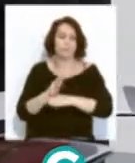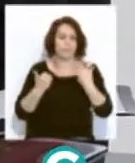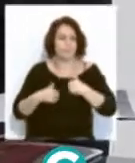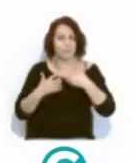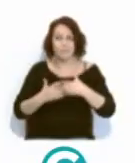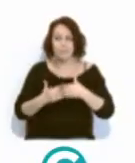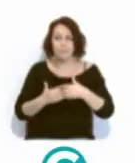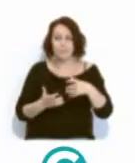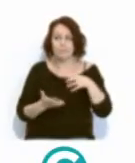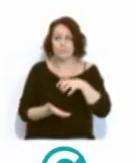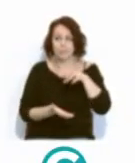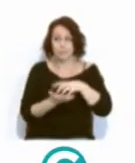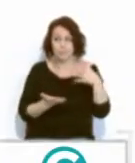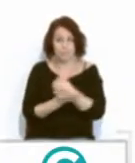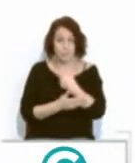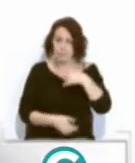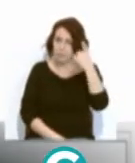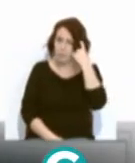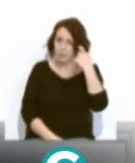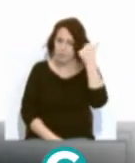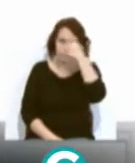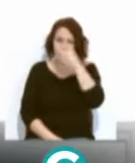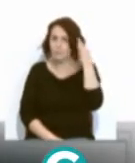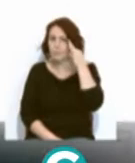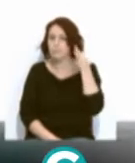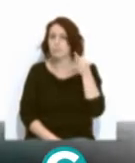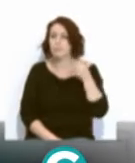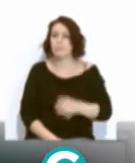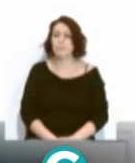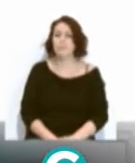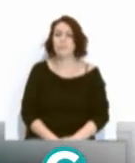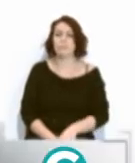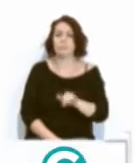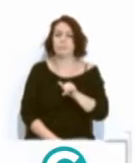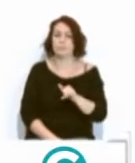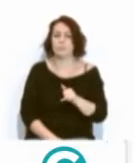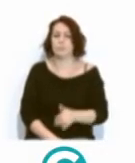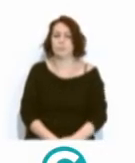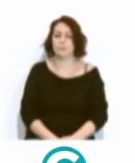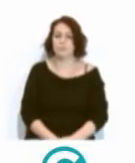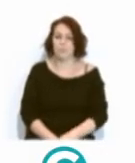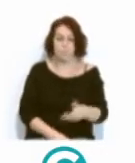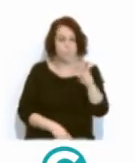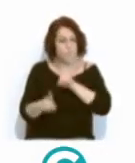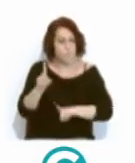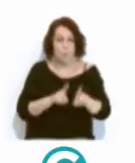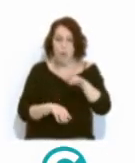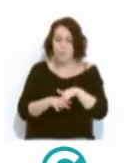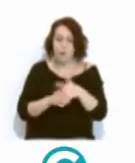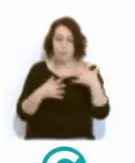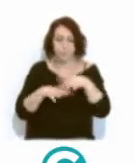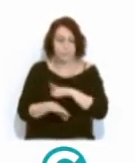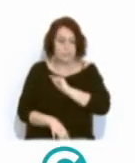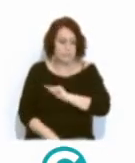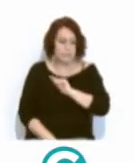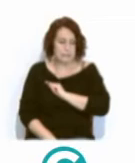En todos los centros hay alumnados, alumnas y alumnos, alumnes, que están teniendo verdaderos problemas para sentirse integrados,